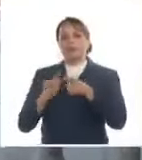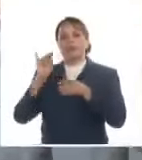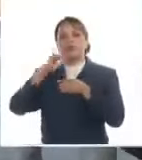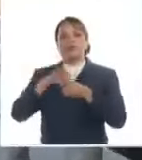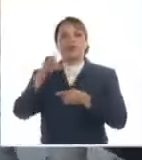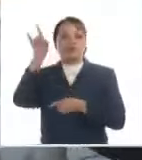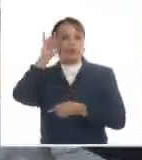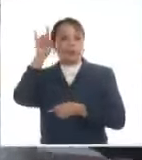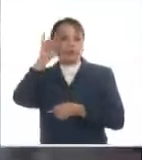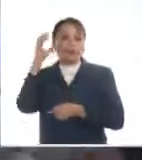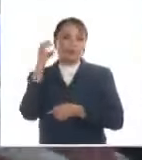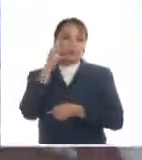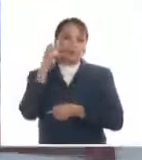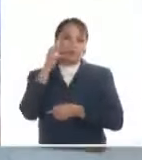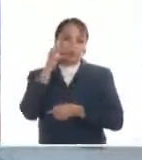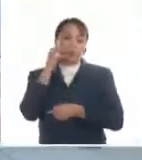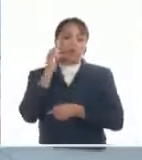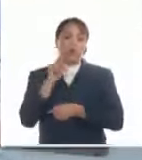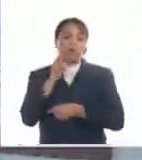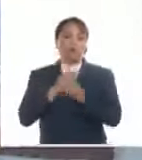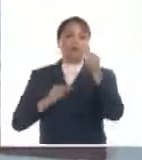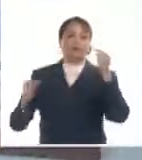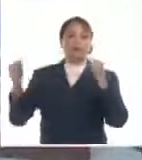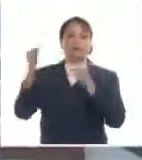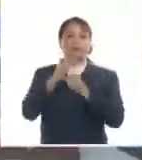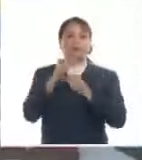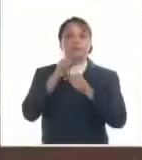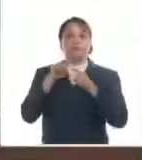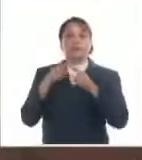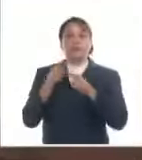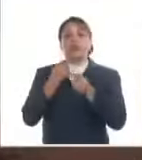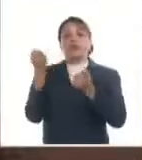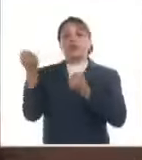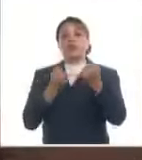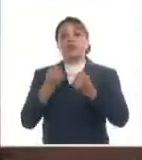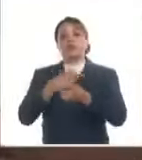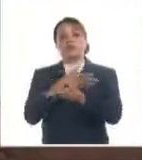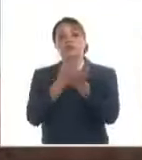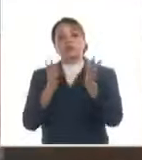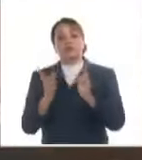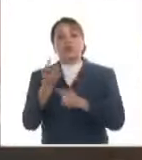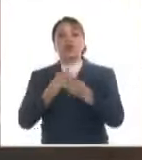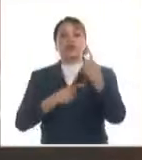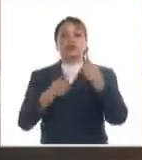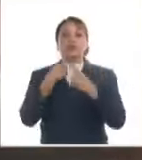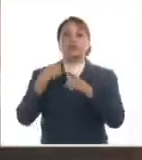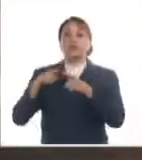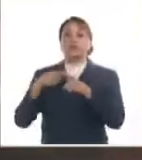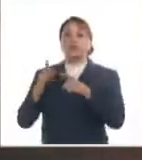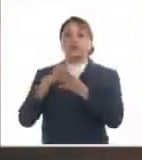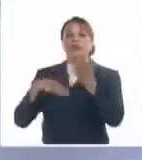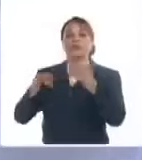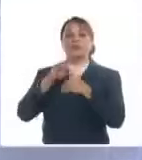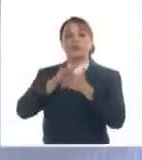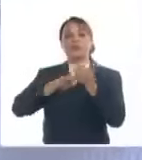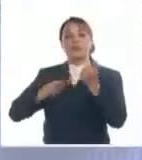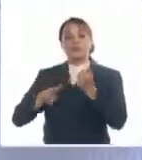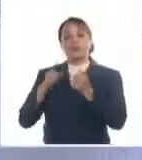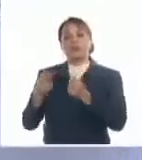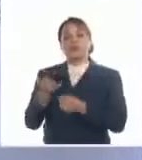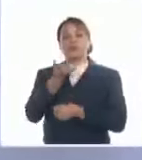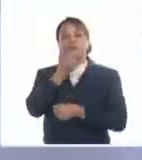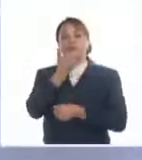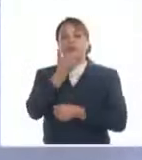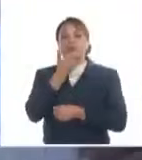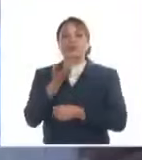leche en polvo, para lo cual se ha priorizado la asignación del combustible. Pero hay particularidades a nivel territorial que imponen una mayor y